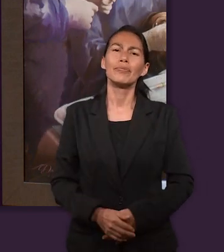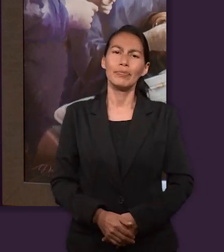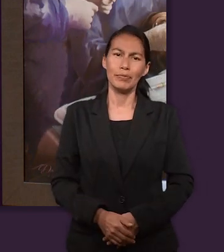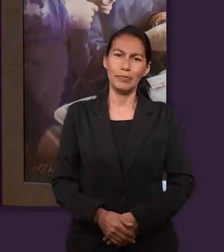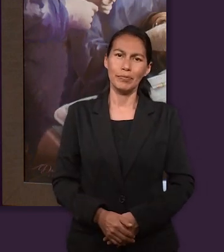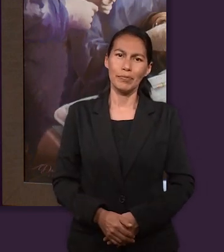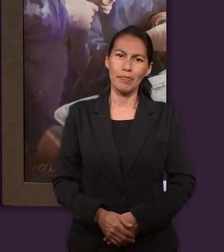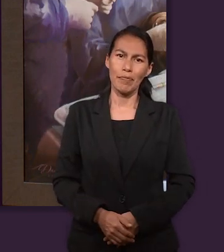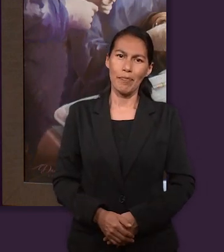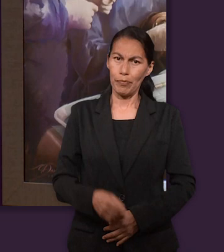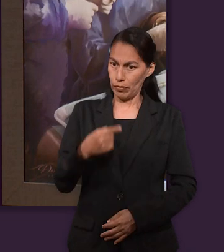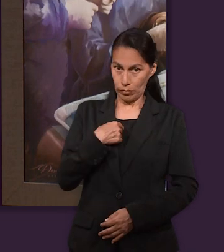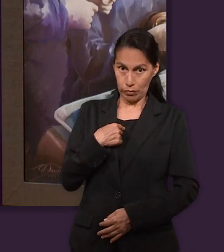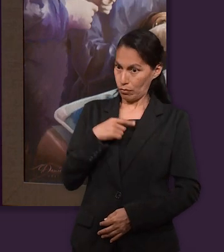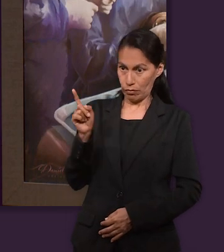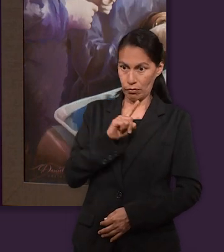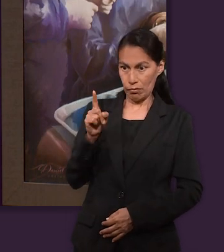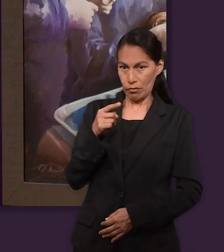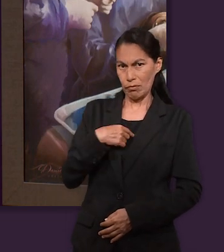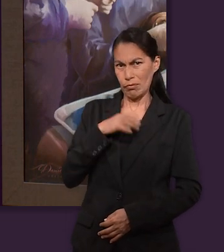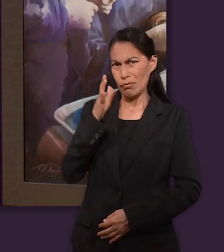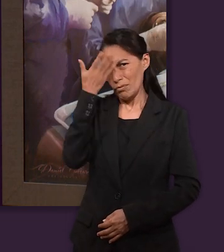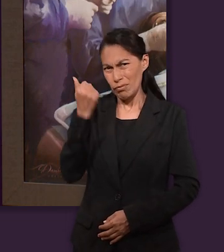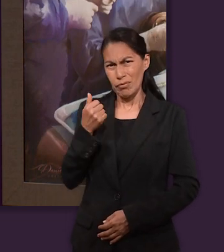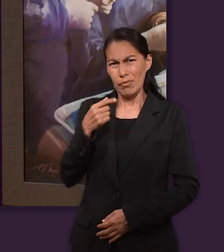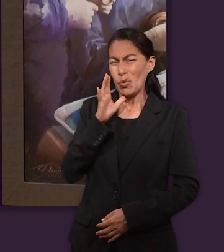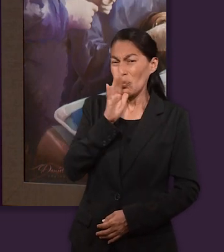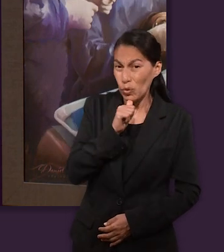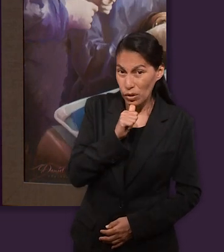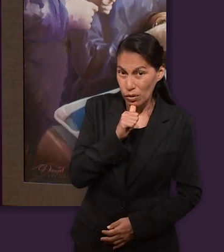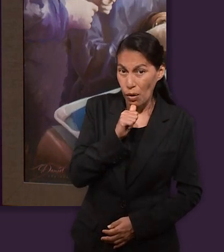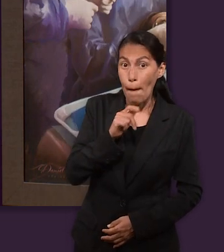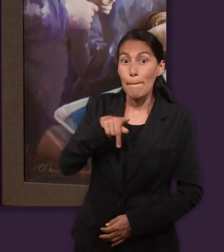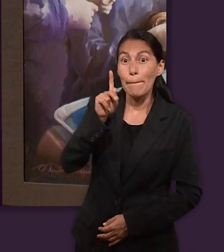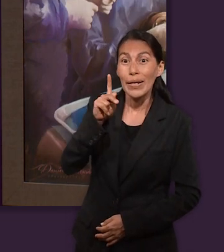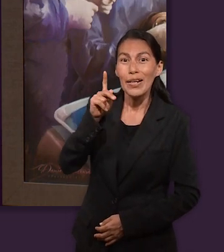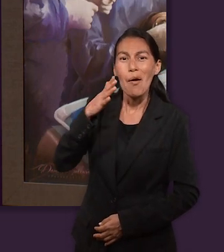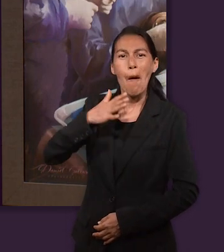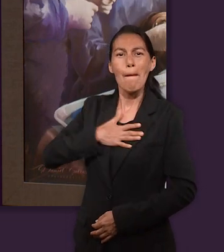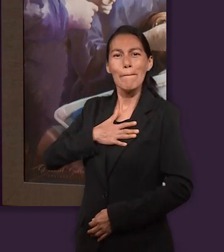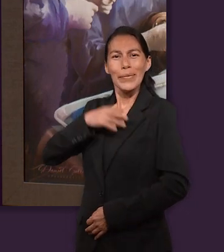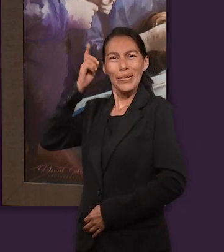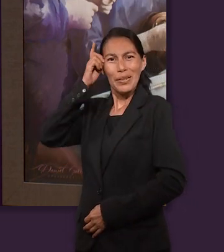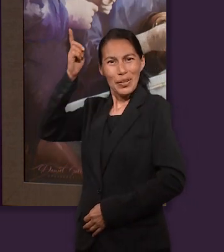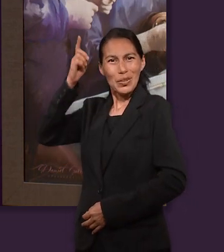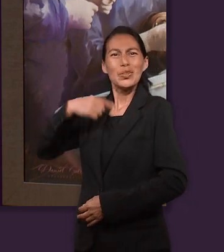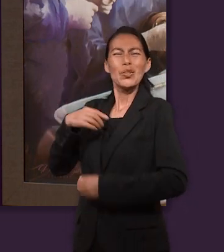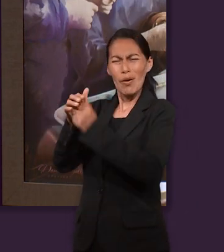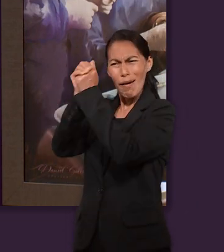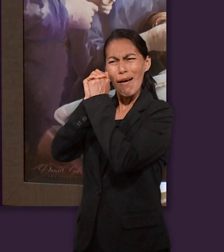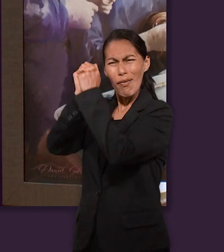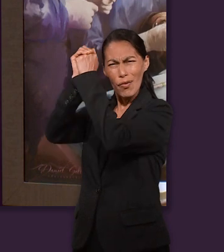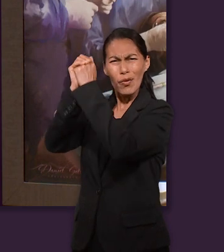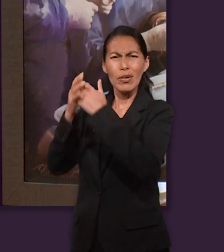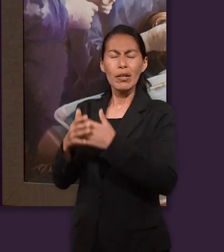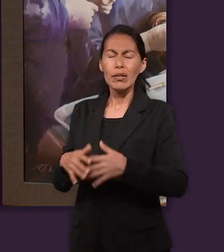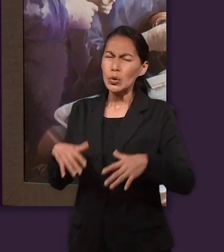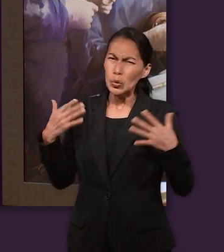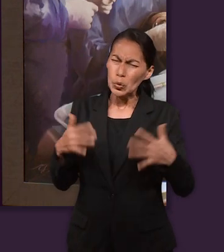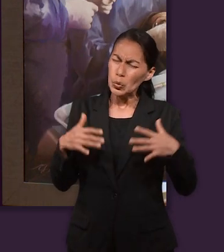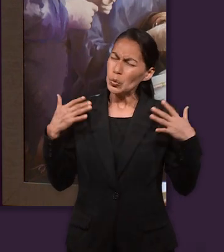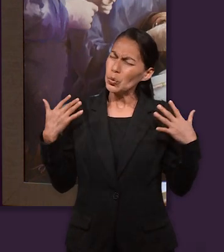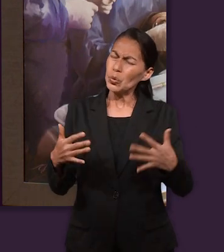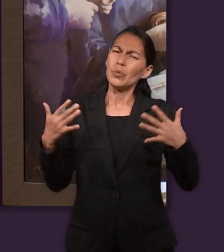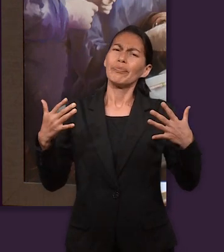respuesta propicio, ¿qué cosa? Al faraón. Yo no, yo no puedo, yo no sé. Pero al Dios que yo adoro,